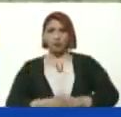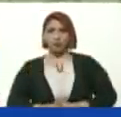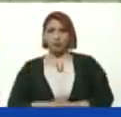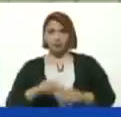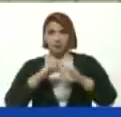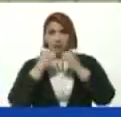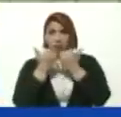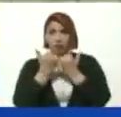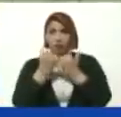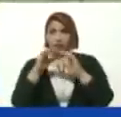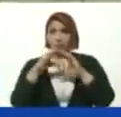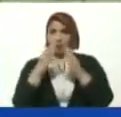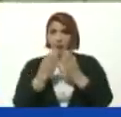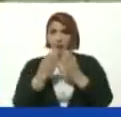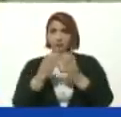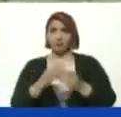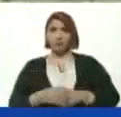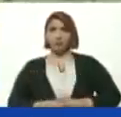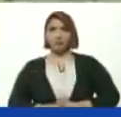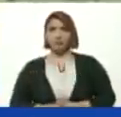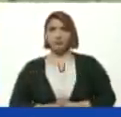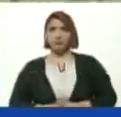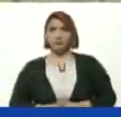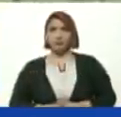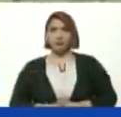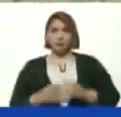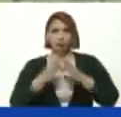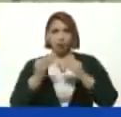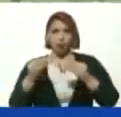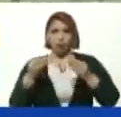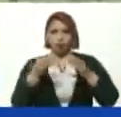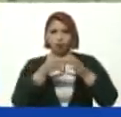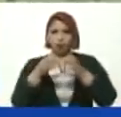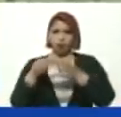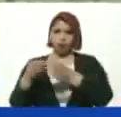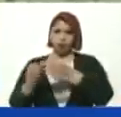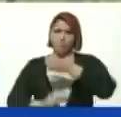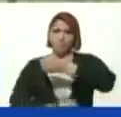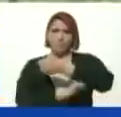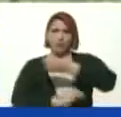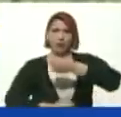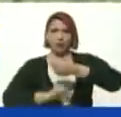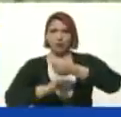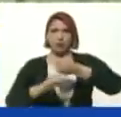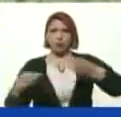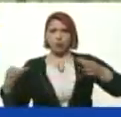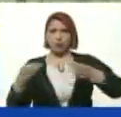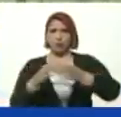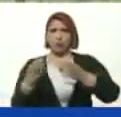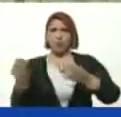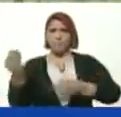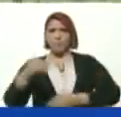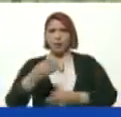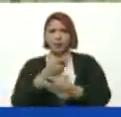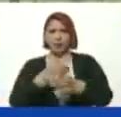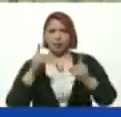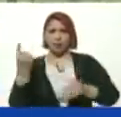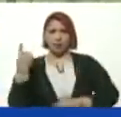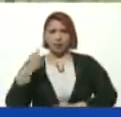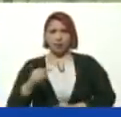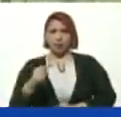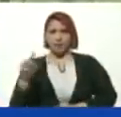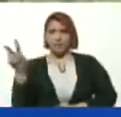De clase ¿Verdad? Y en toda la estructura De base De la FEBEP Que es la organización Más democrática Que tenga Venezuela